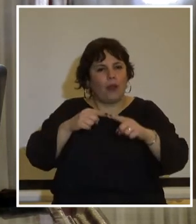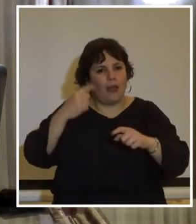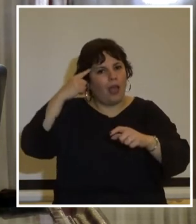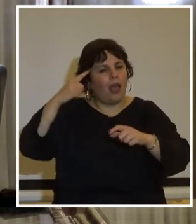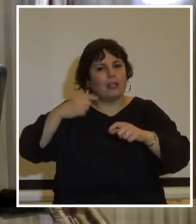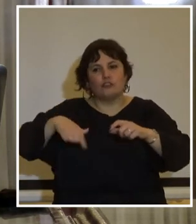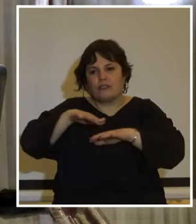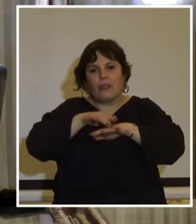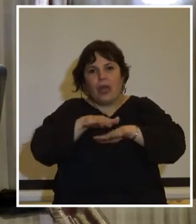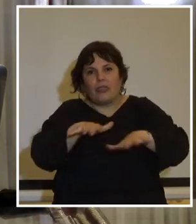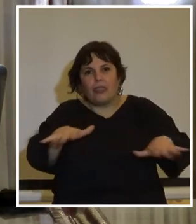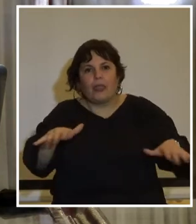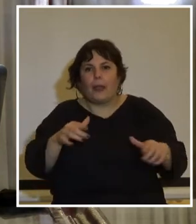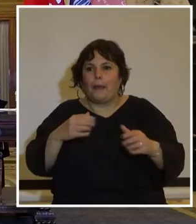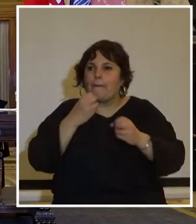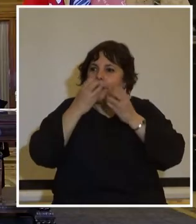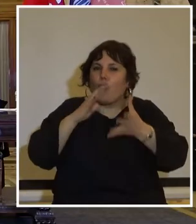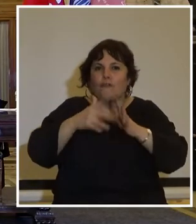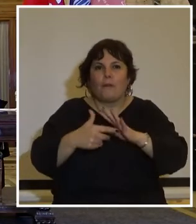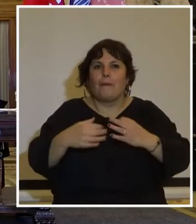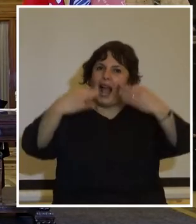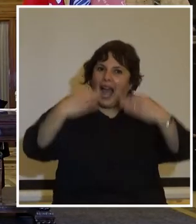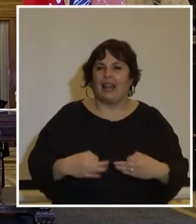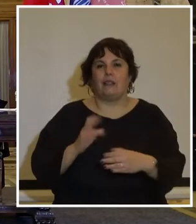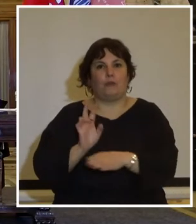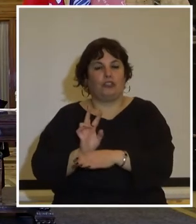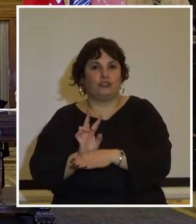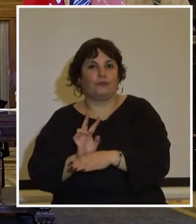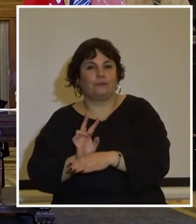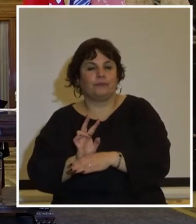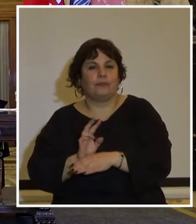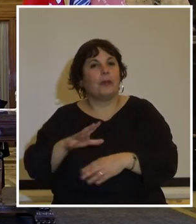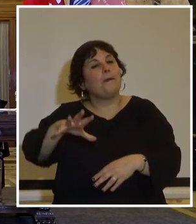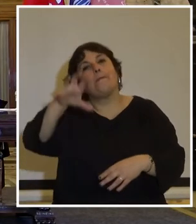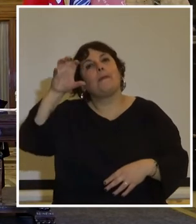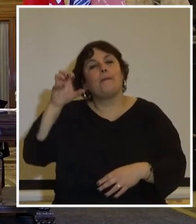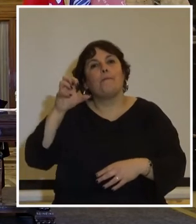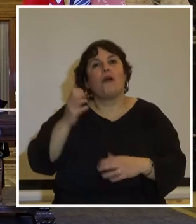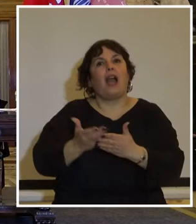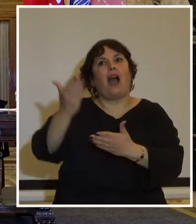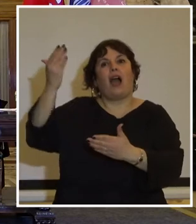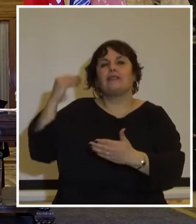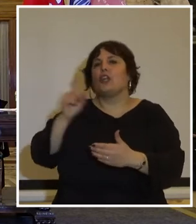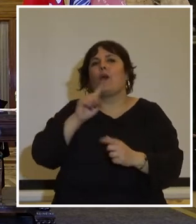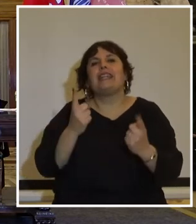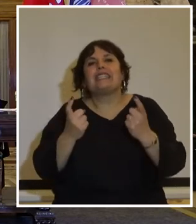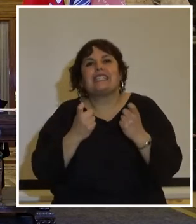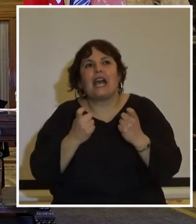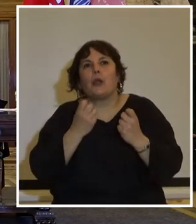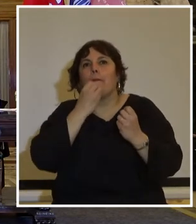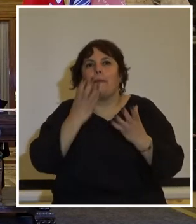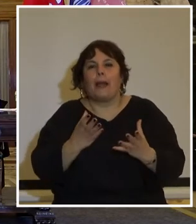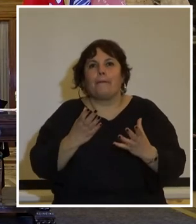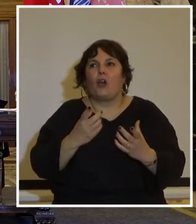social y establecer mecanismos que fortalezcan las garantías de protección la memoria de los hechos ocurridos no sólo es necesaria para reparar y